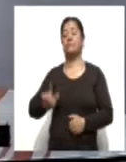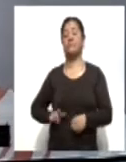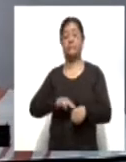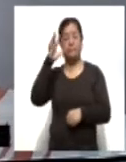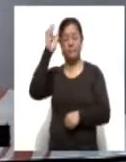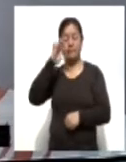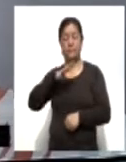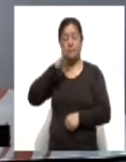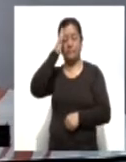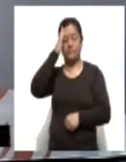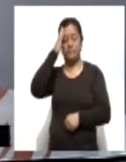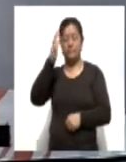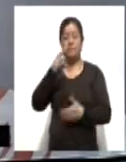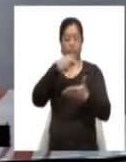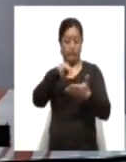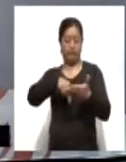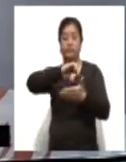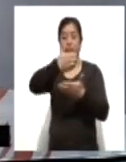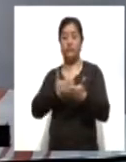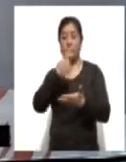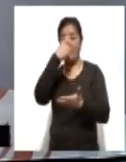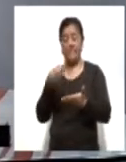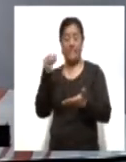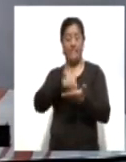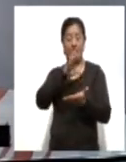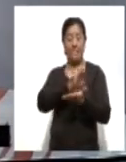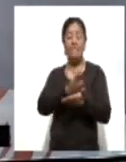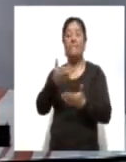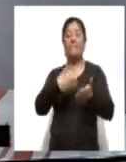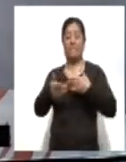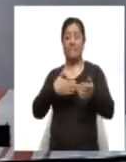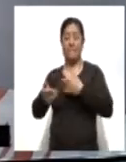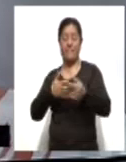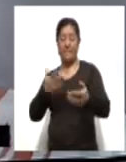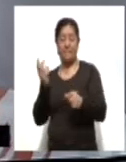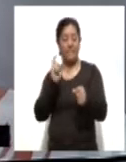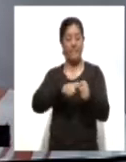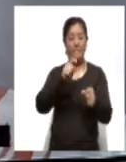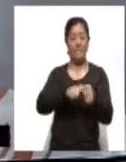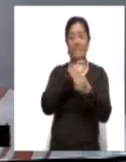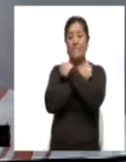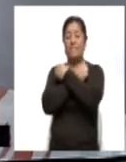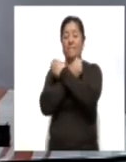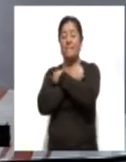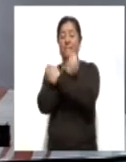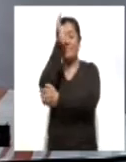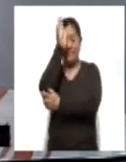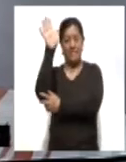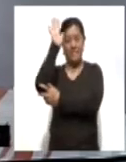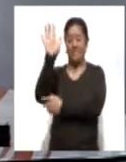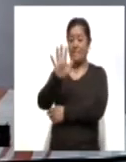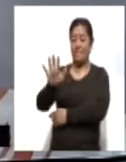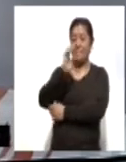Mena encabezó la firma del convenio para la implementación y desarrollo del modelo de intervención educativa plantel azteca. Para conocer más